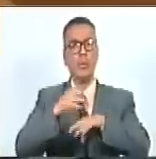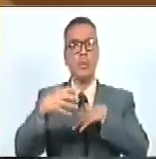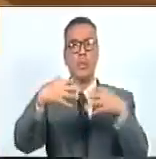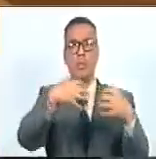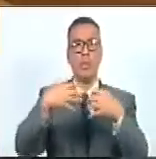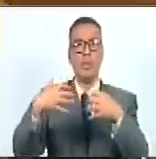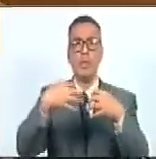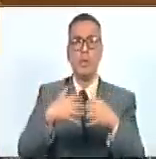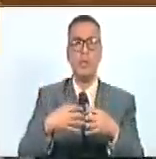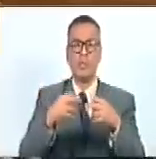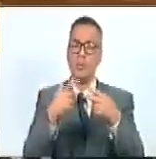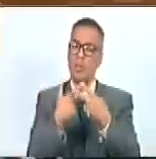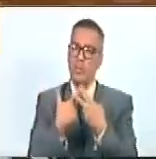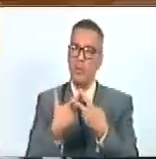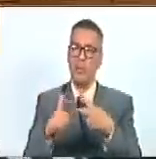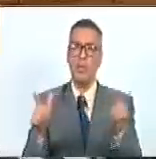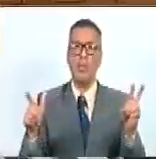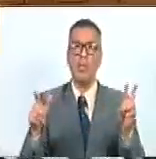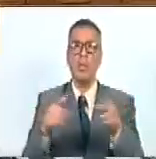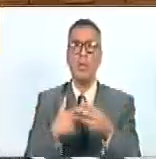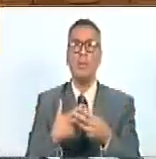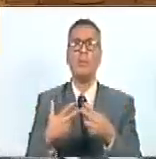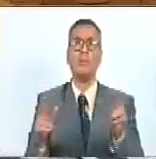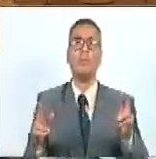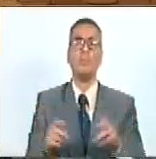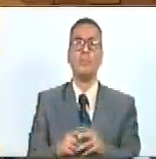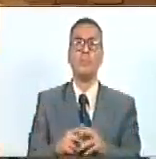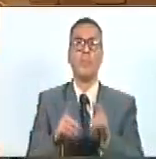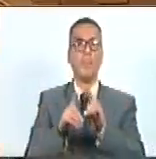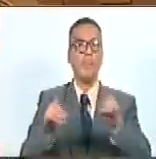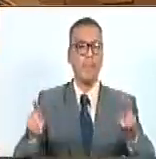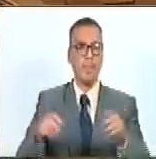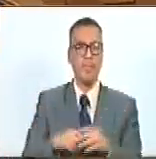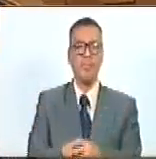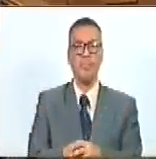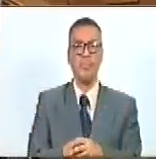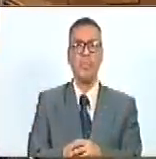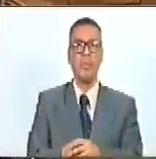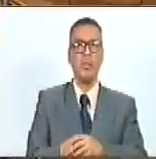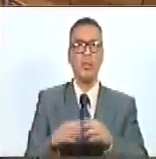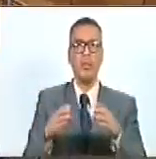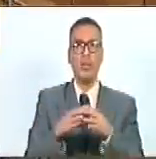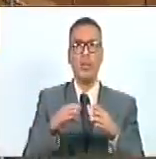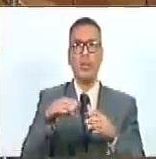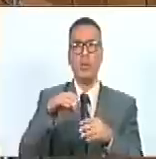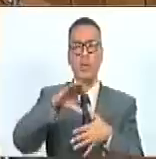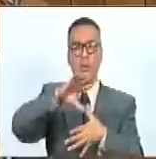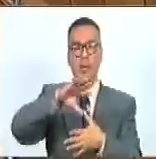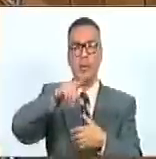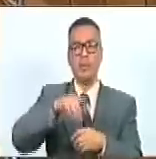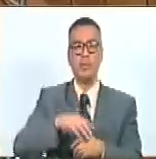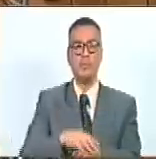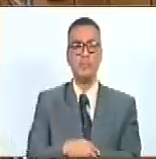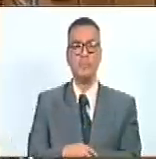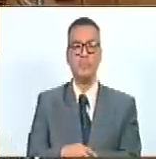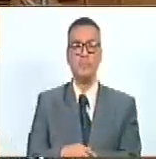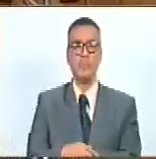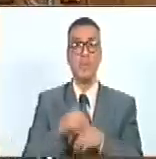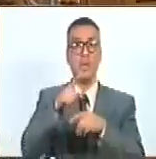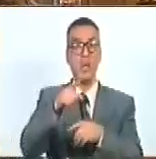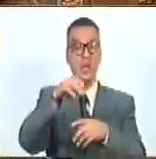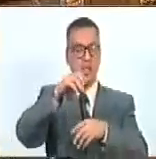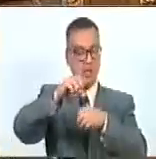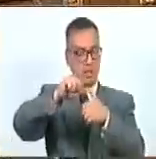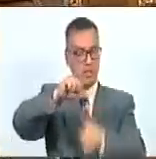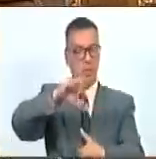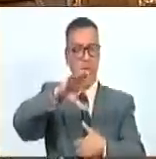guerra de independencia de Sudamérica. Esta batalla se